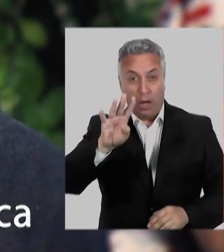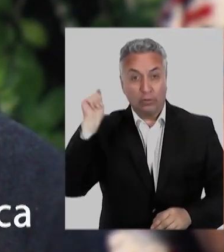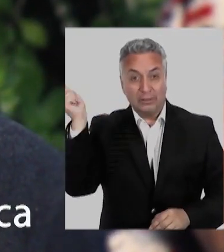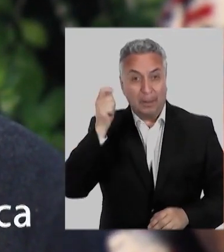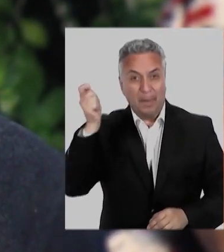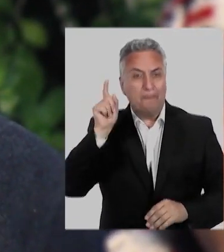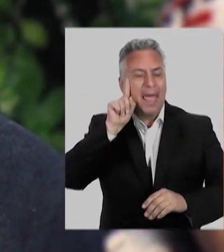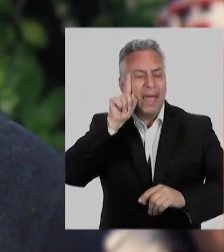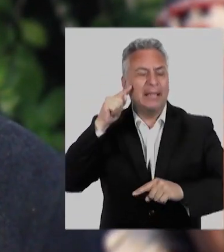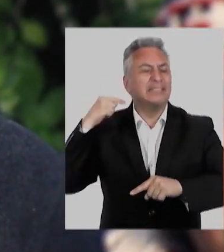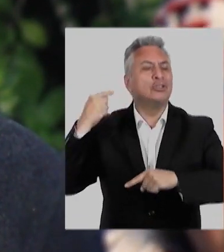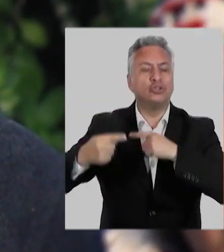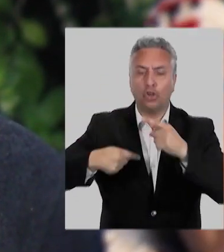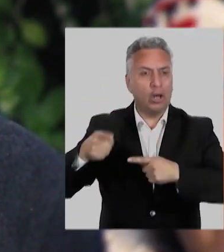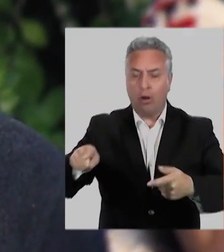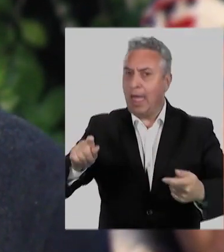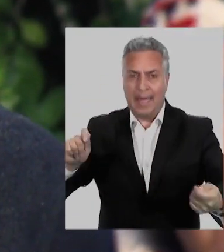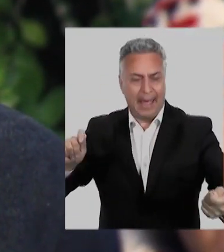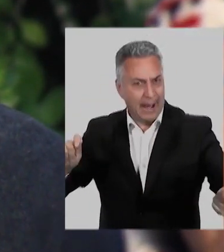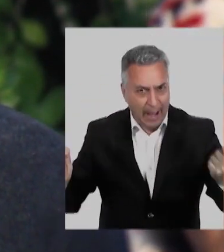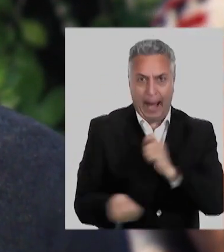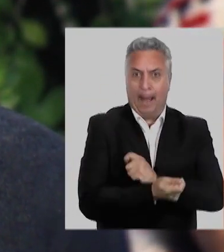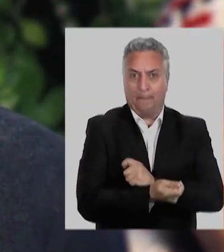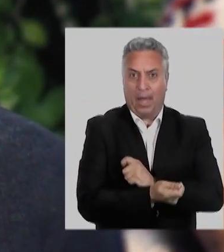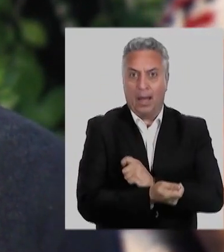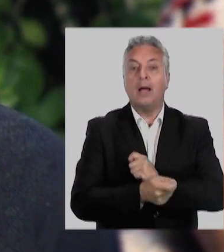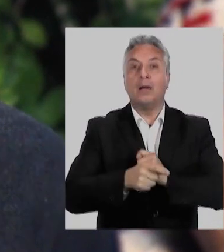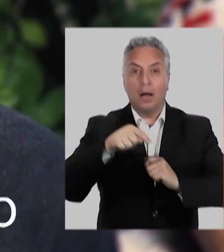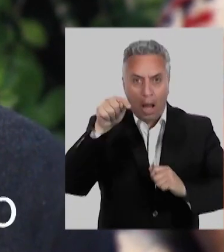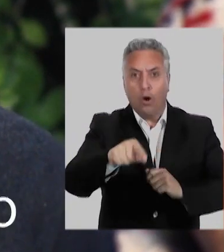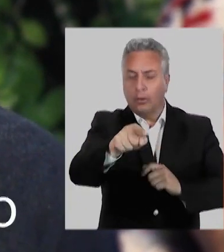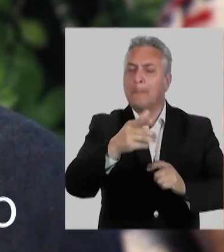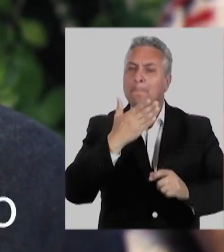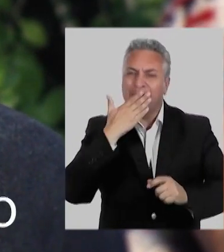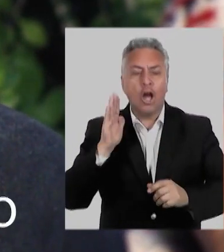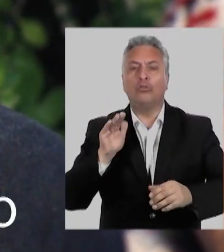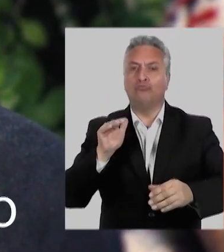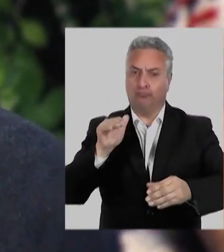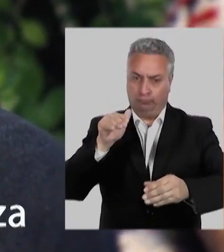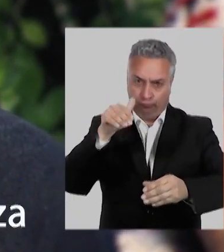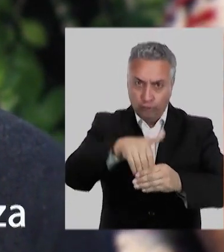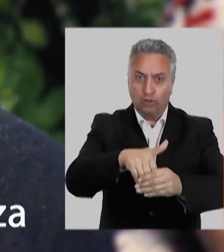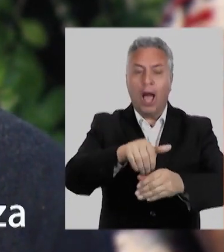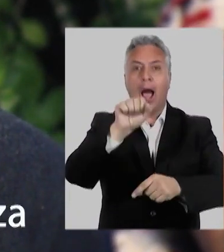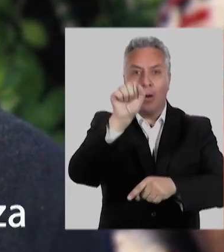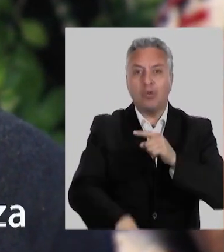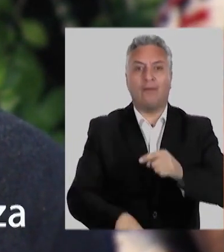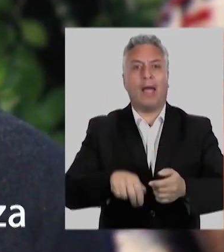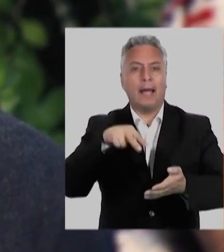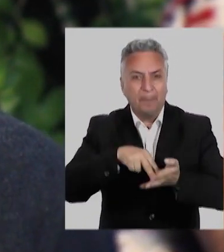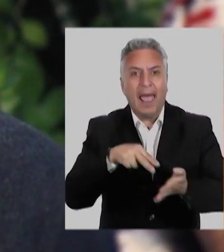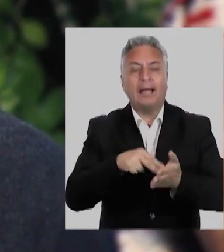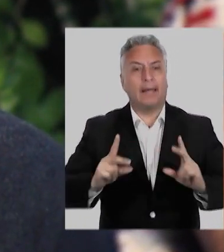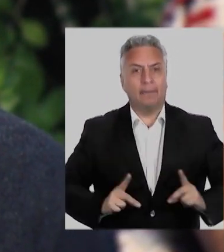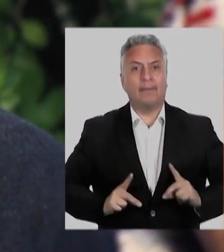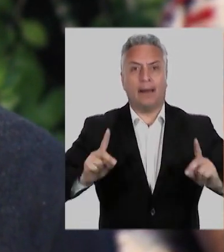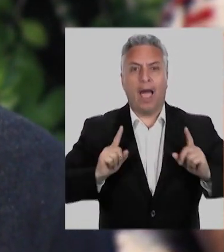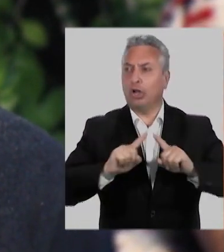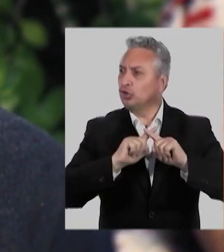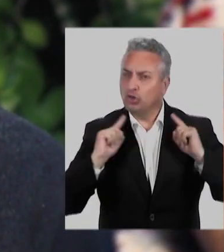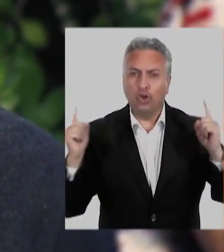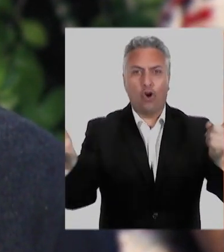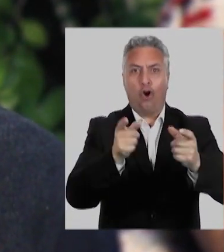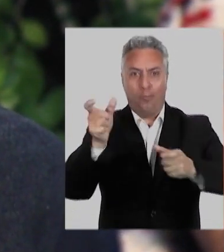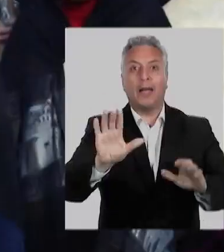la oportunidad histórica de cambiar esta situación y por eso los llamamos a votar por la opción apruebo, que es la opción por la esperanza y la dignidad